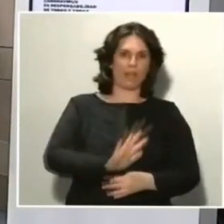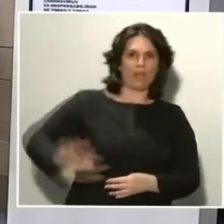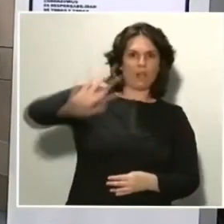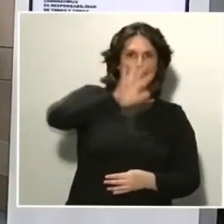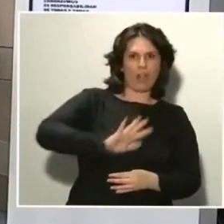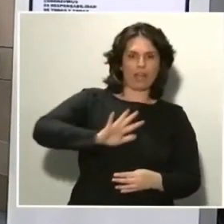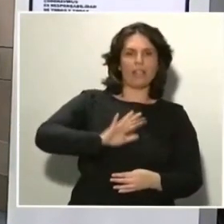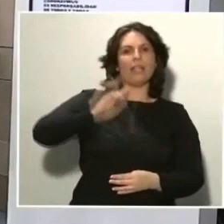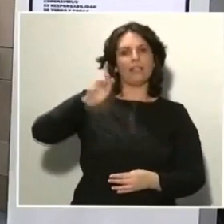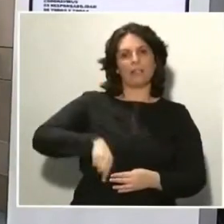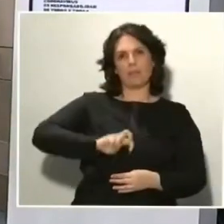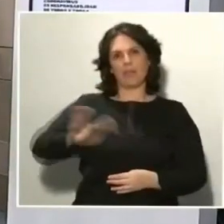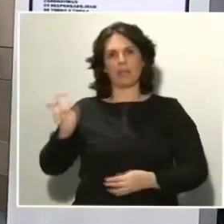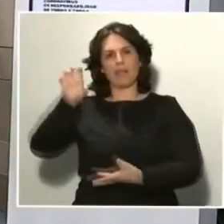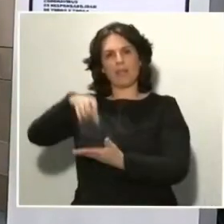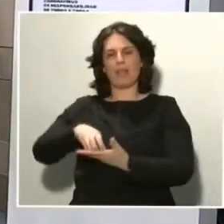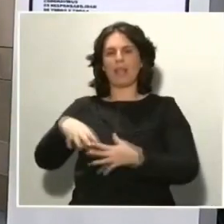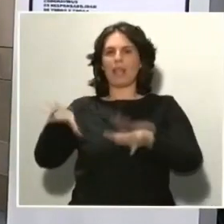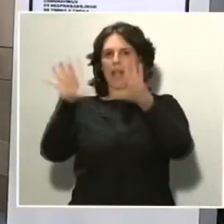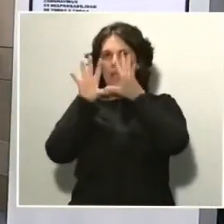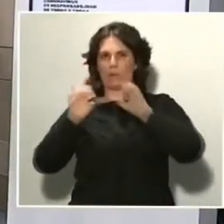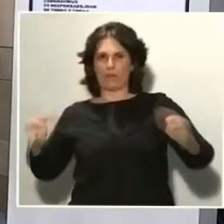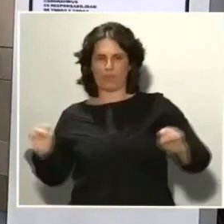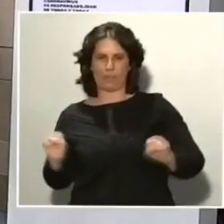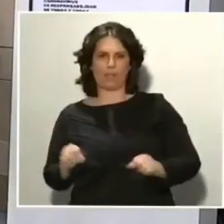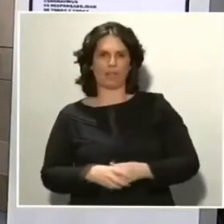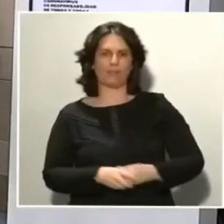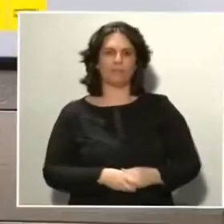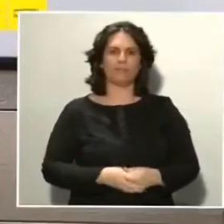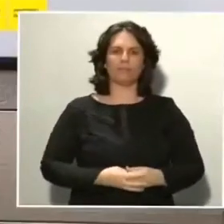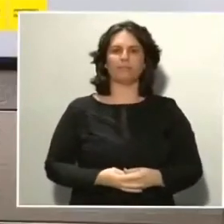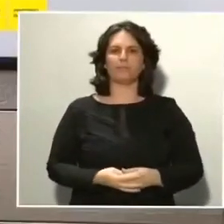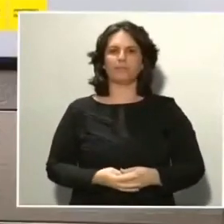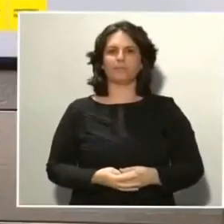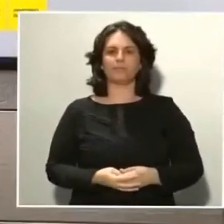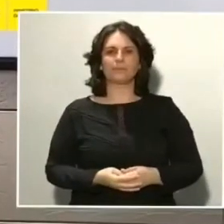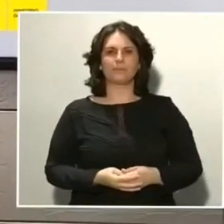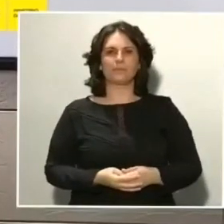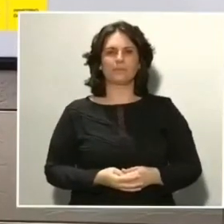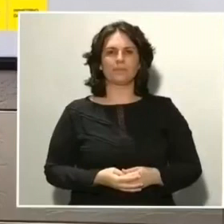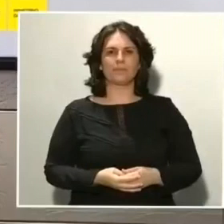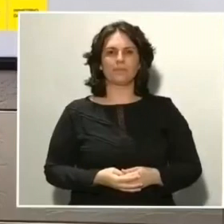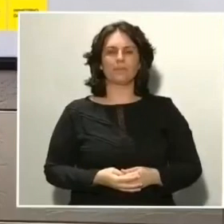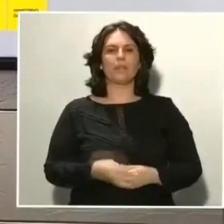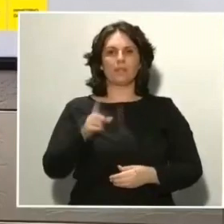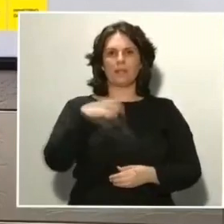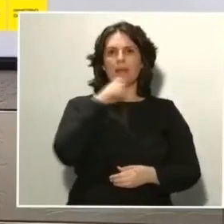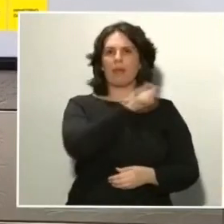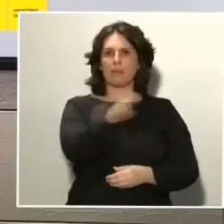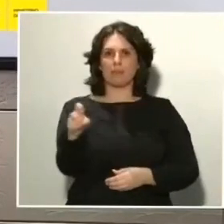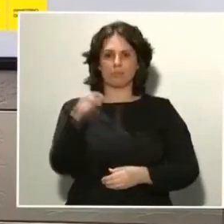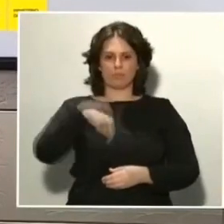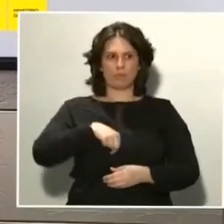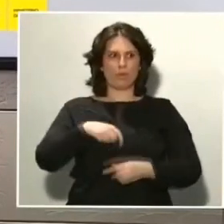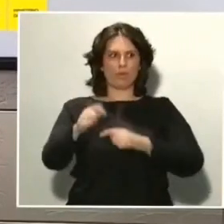arrestado a 75 personas, frente a las 60 llevadas a cabo el día anterior. Aunque los directores adjuntos operativos de la